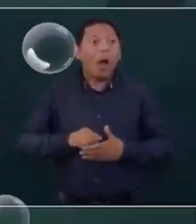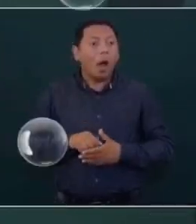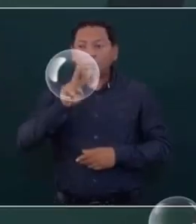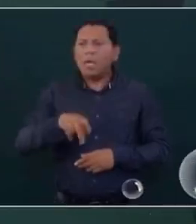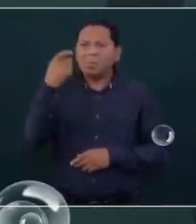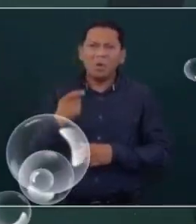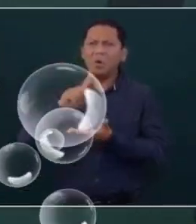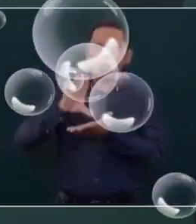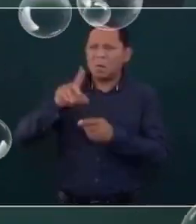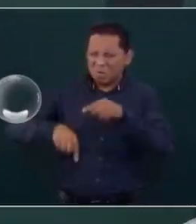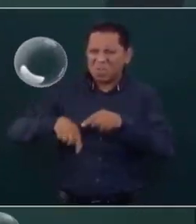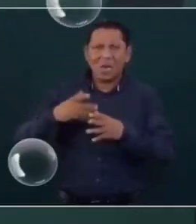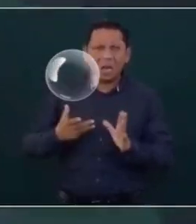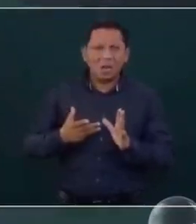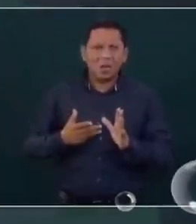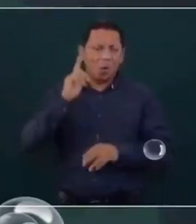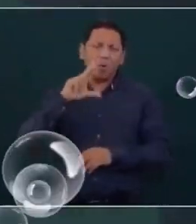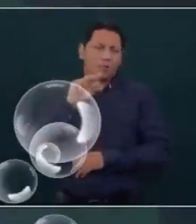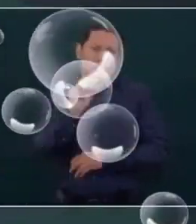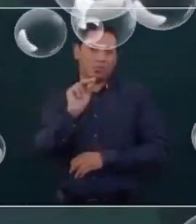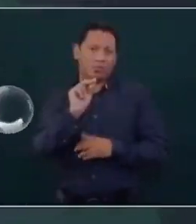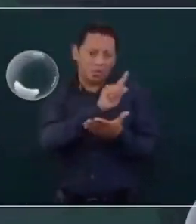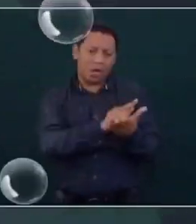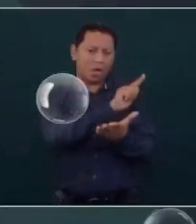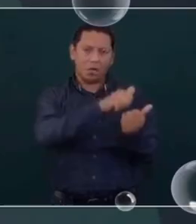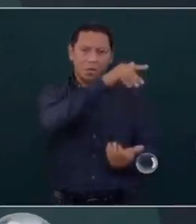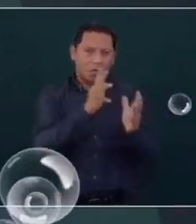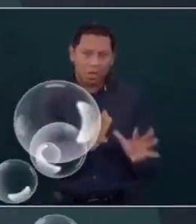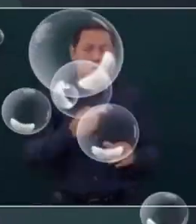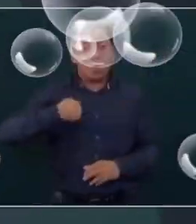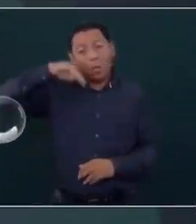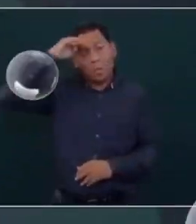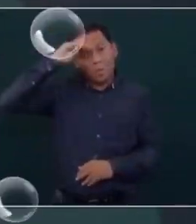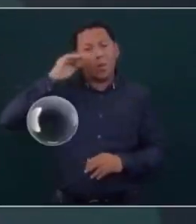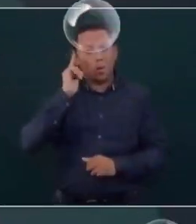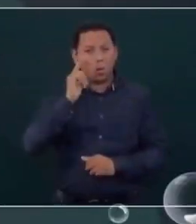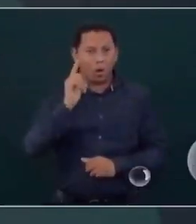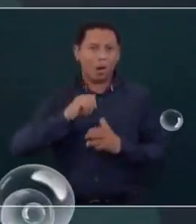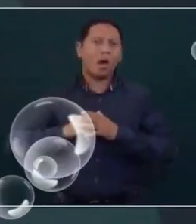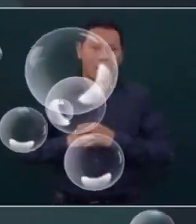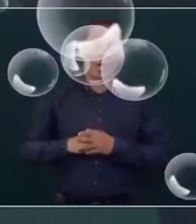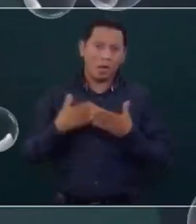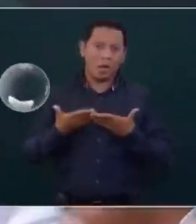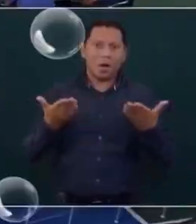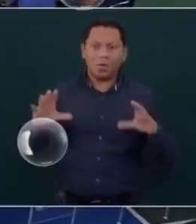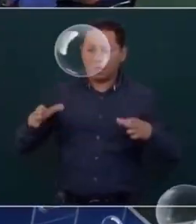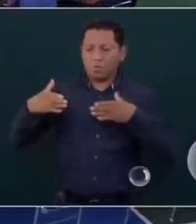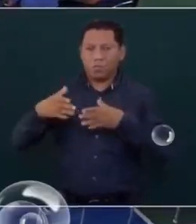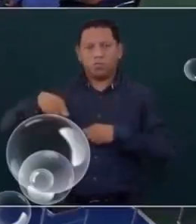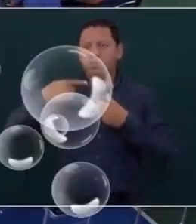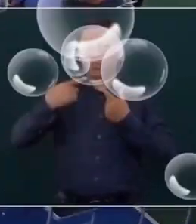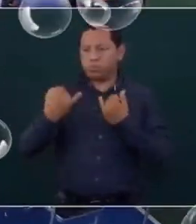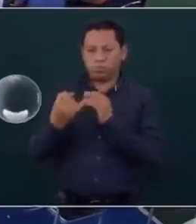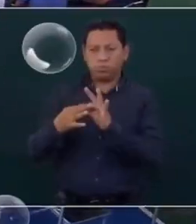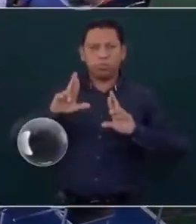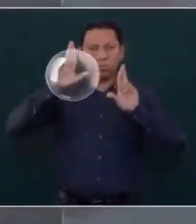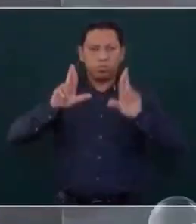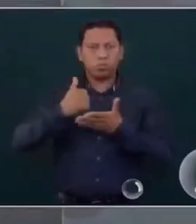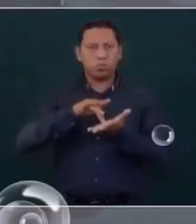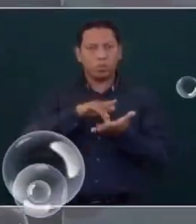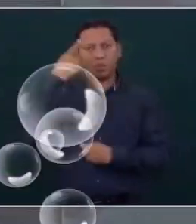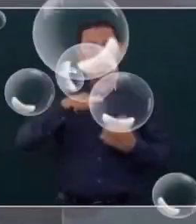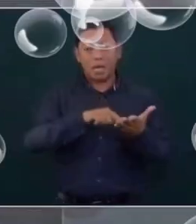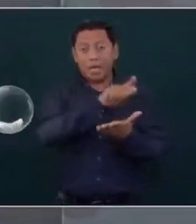reformar la Constitución. Y yo espero que el movimiento progresista sea el que tenga mayoría calificada para que no se